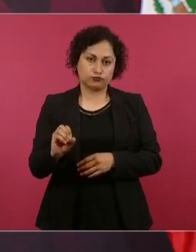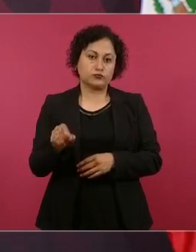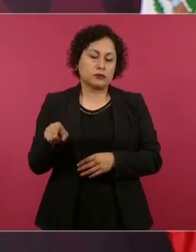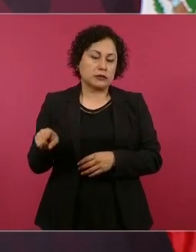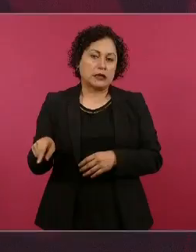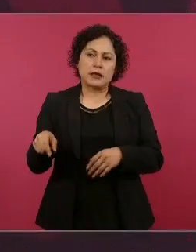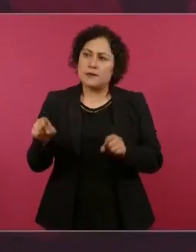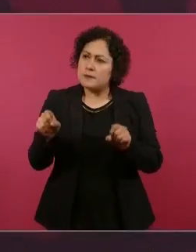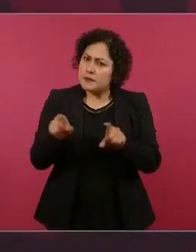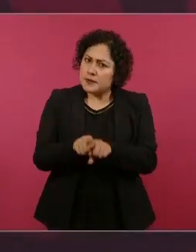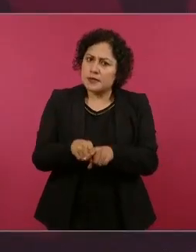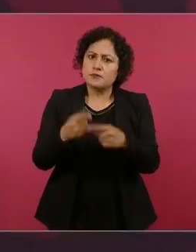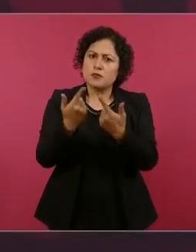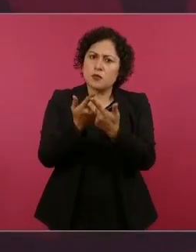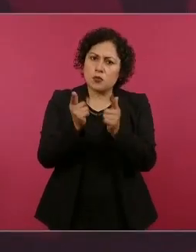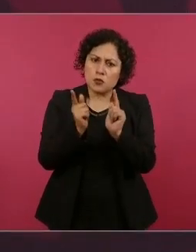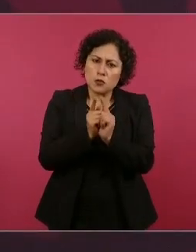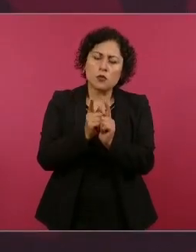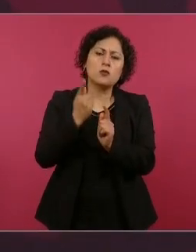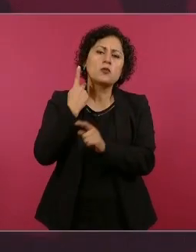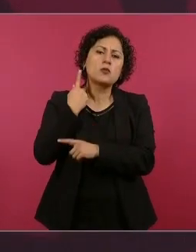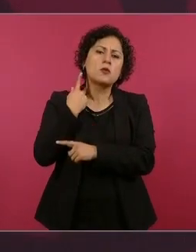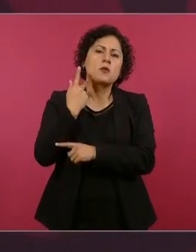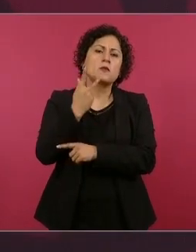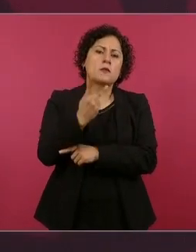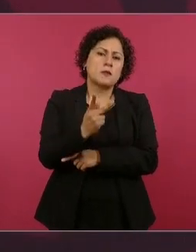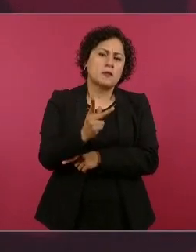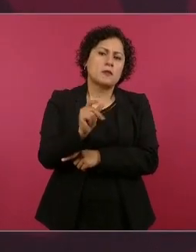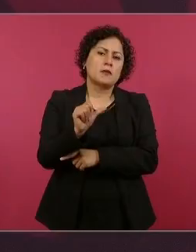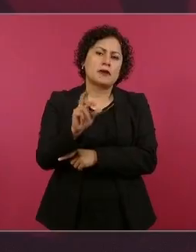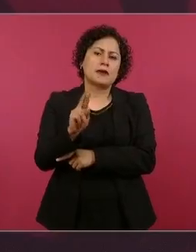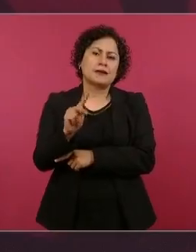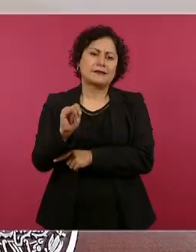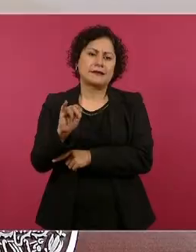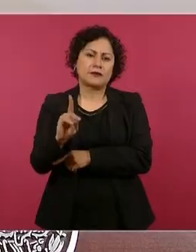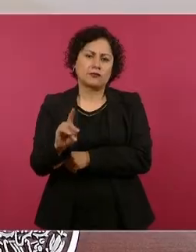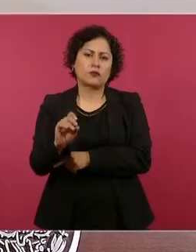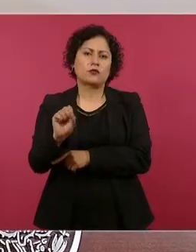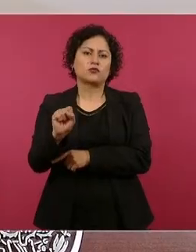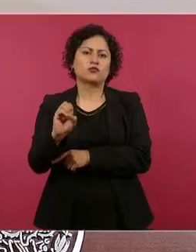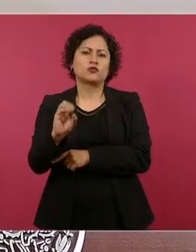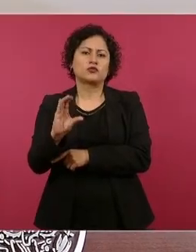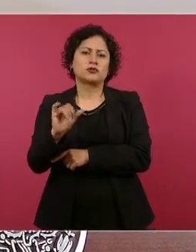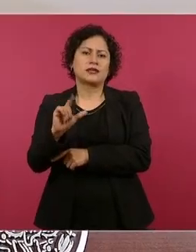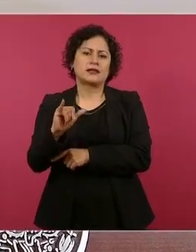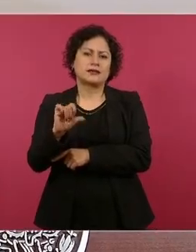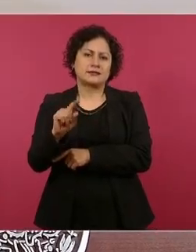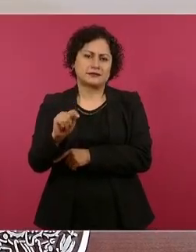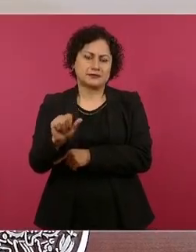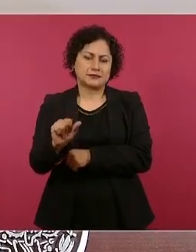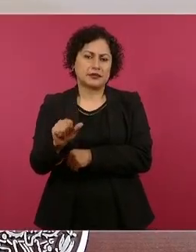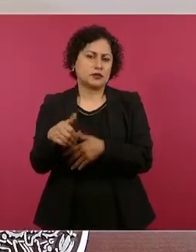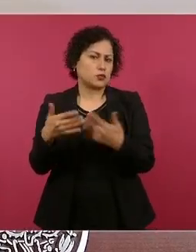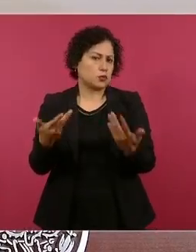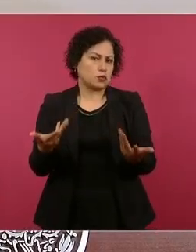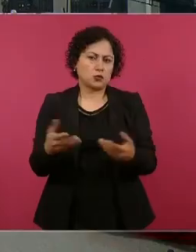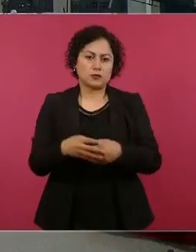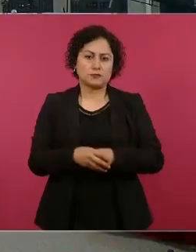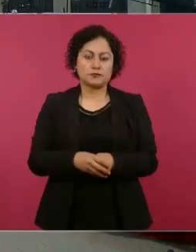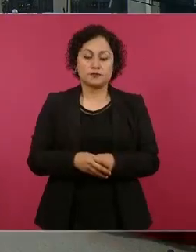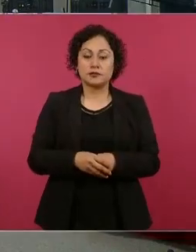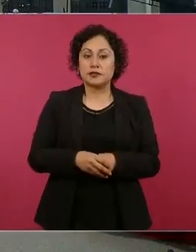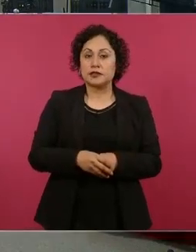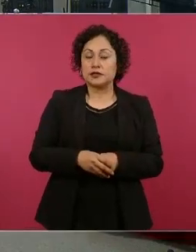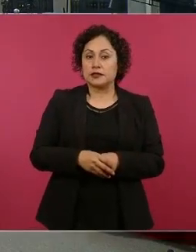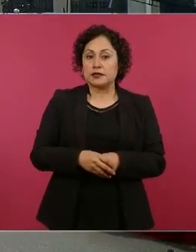Socialista del sureste, cosas… Pero, señor presidente, ya no hay